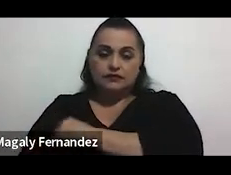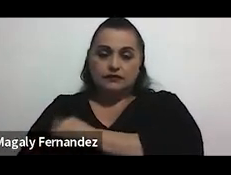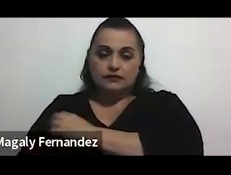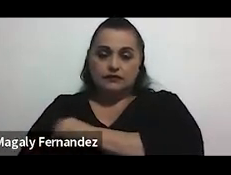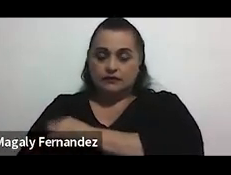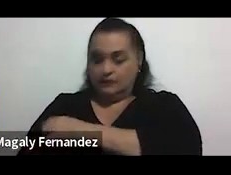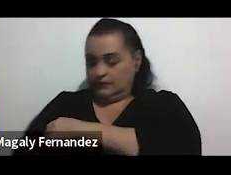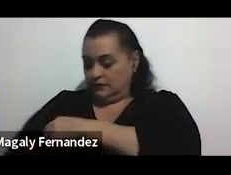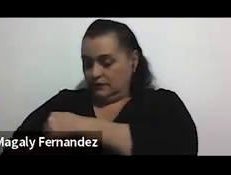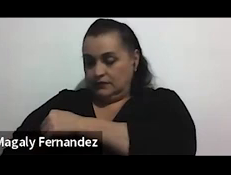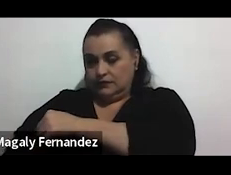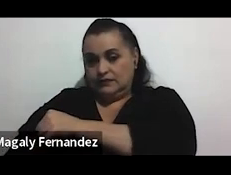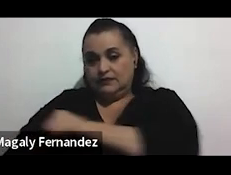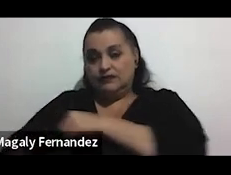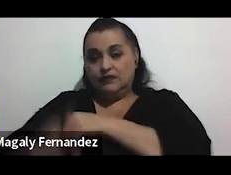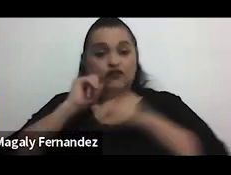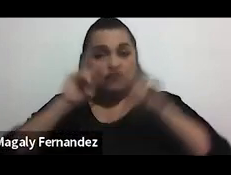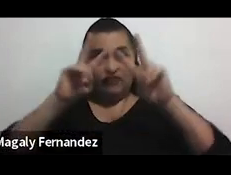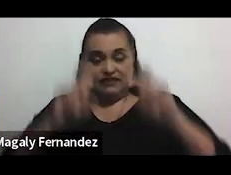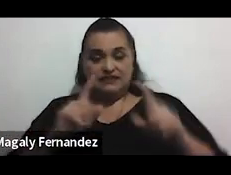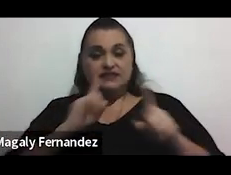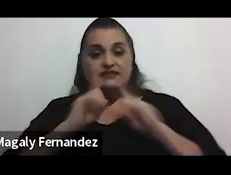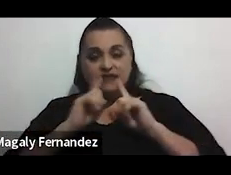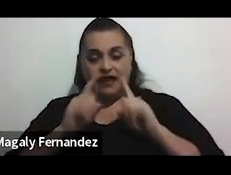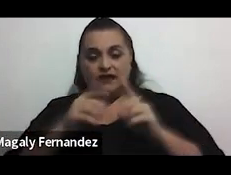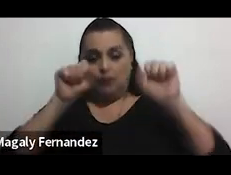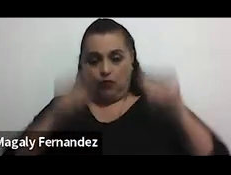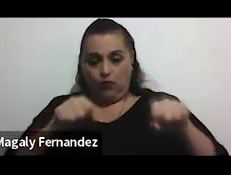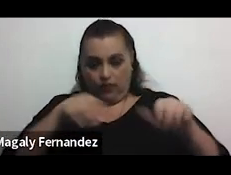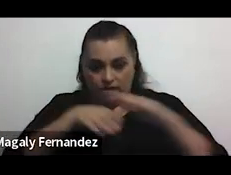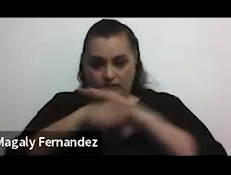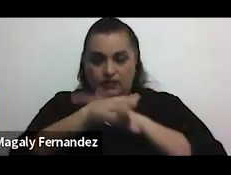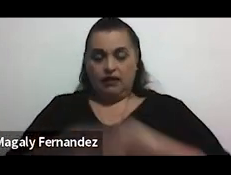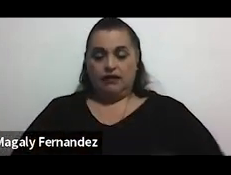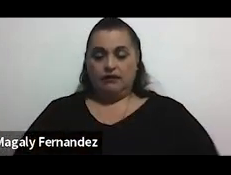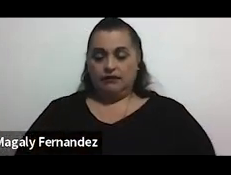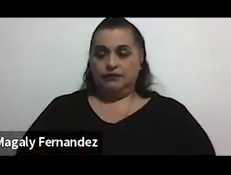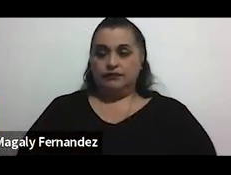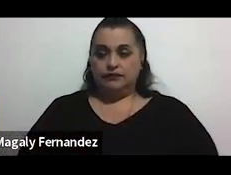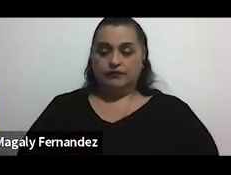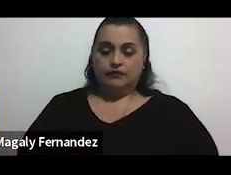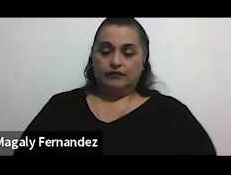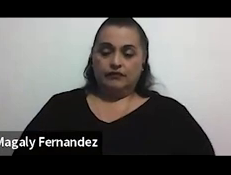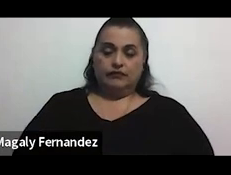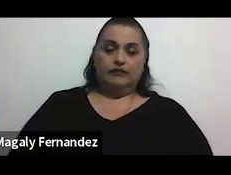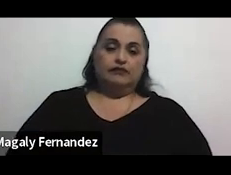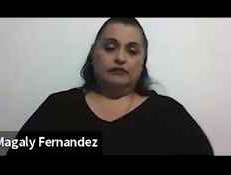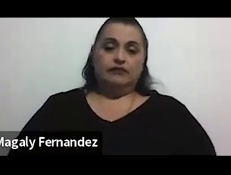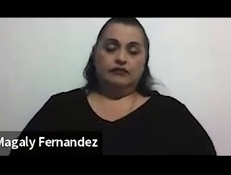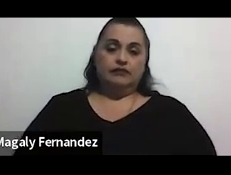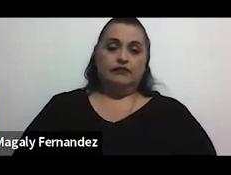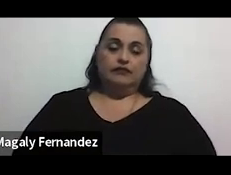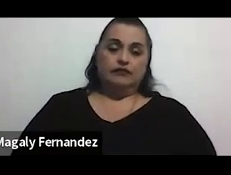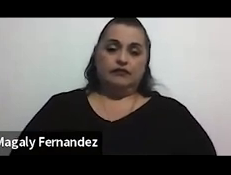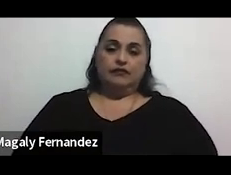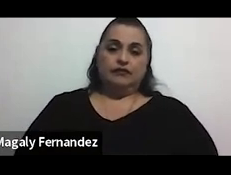Entonces, pueden revisar el chat para que por favor ingresen y contesten